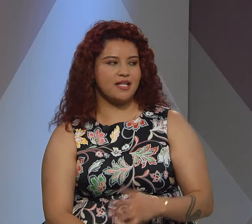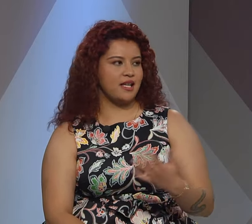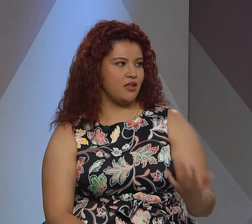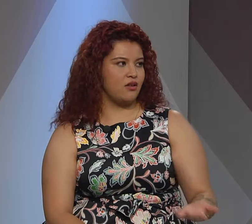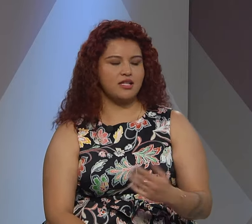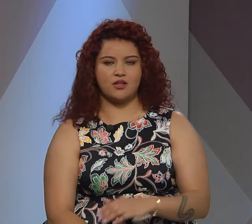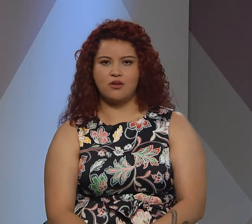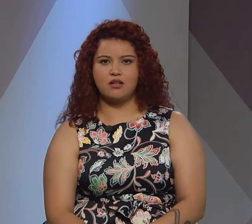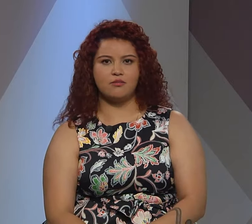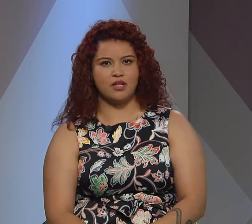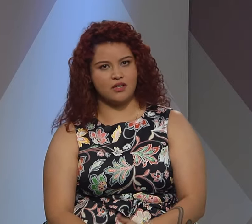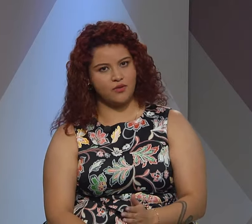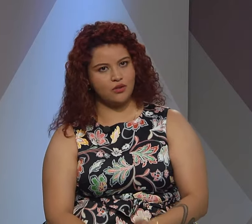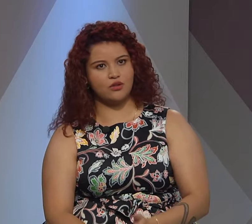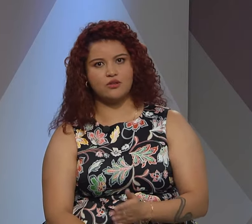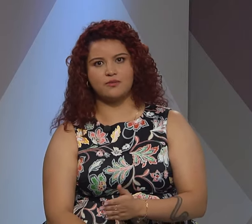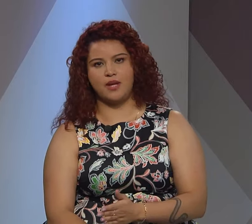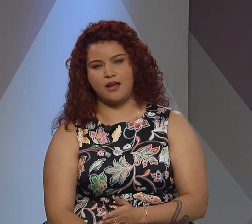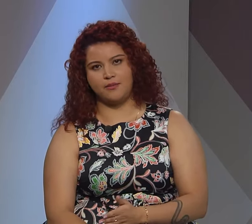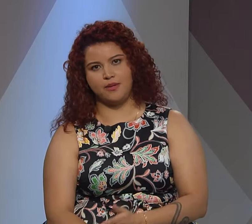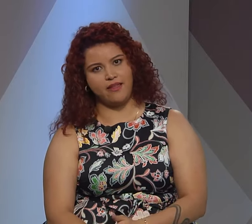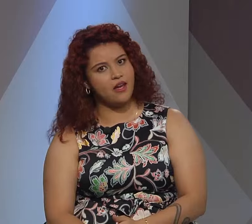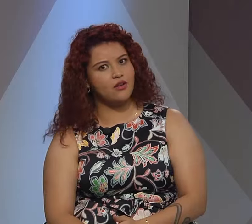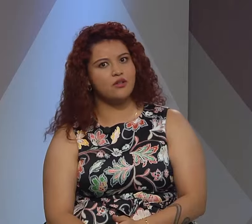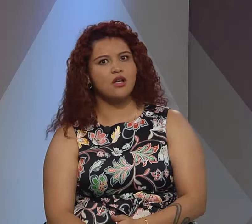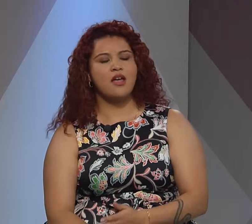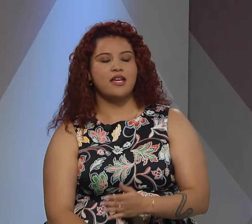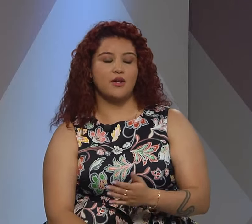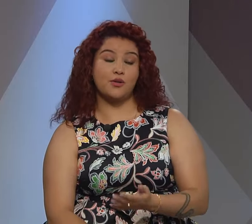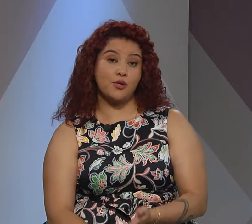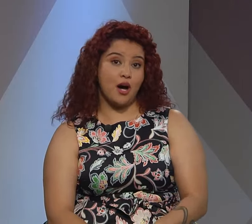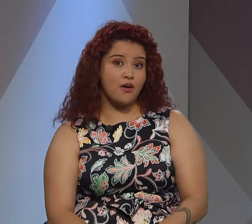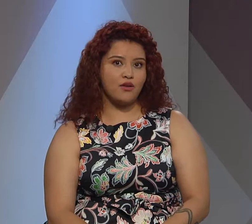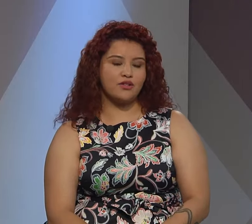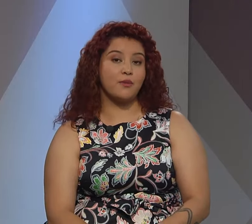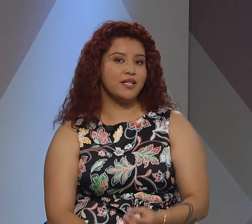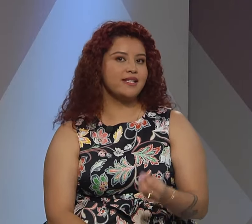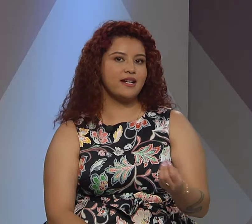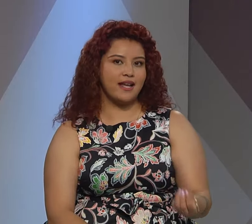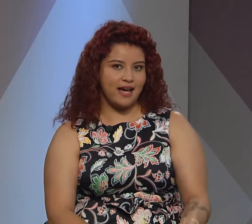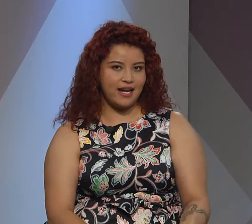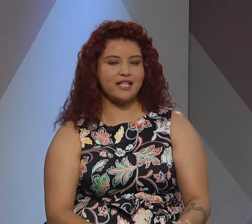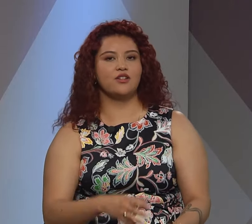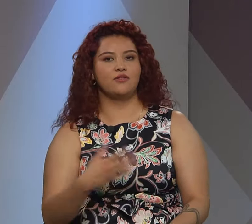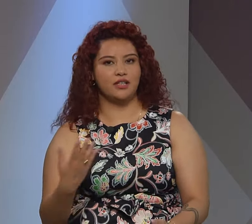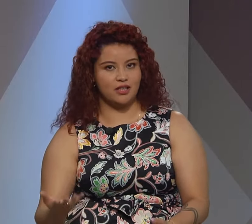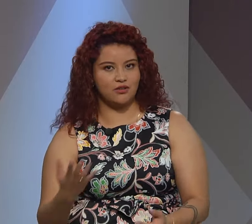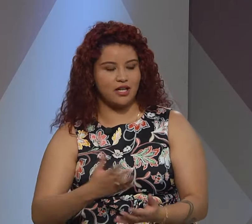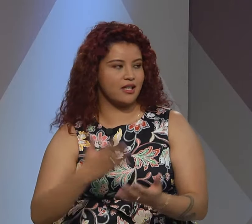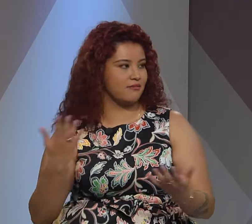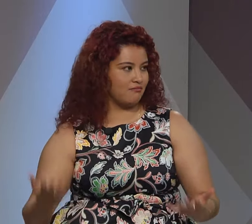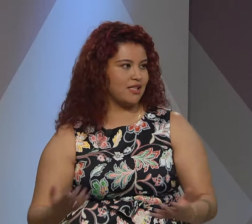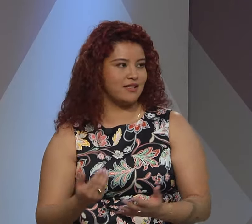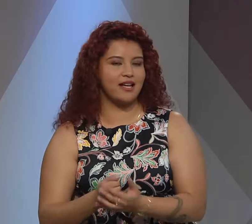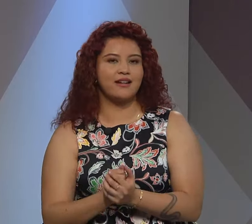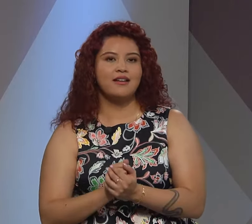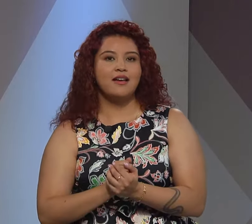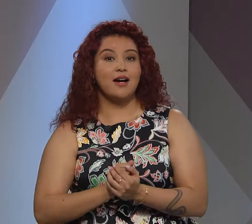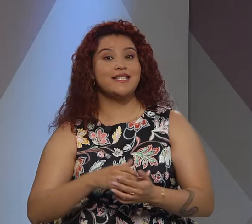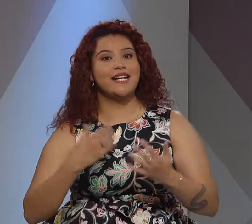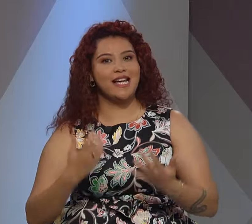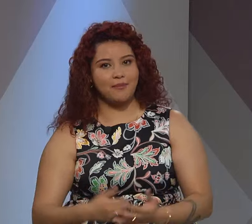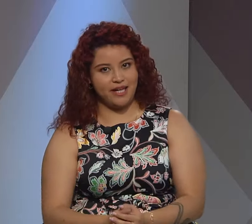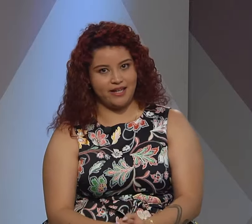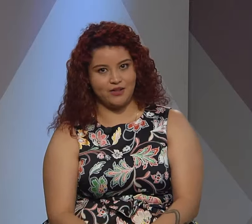temas de índole sexual como las fotos videos incluso audios que pueden ser reales o ficticios hay que estar